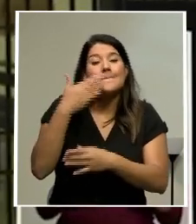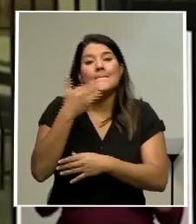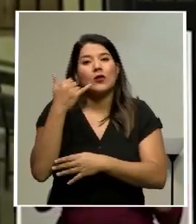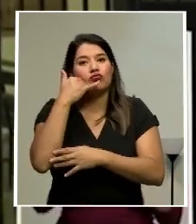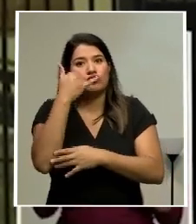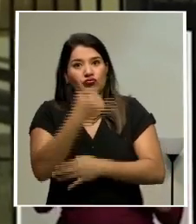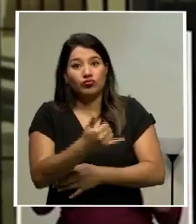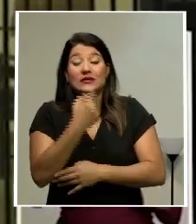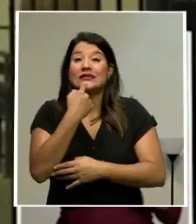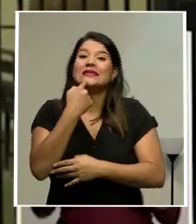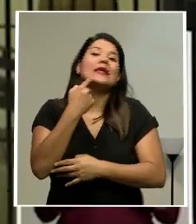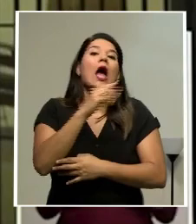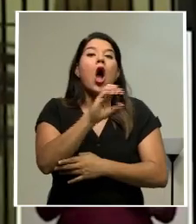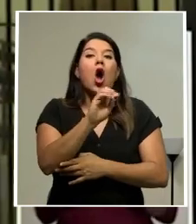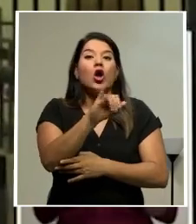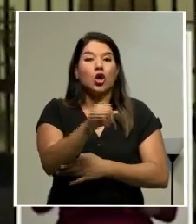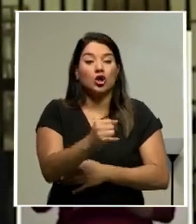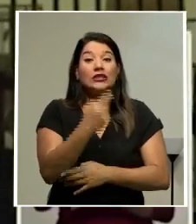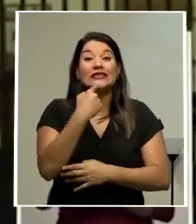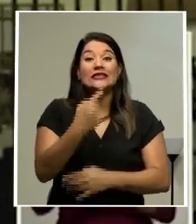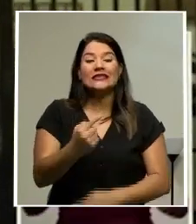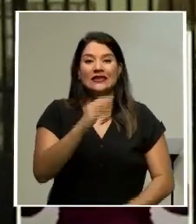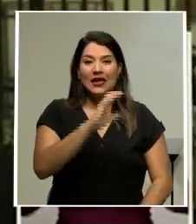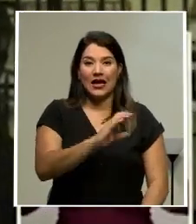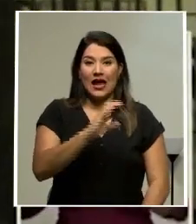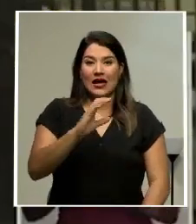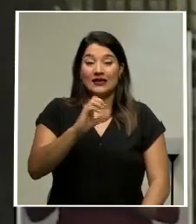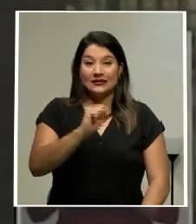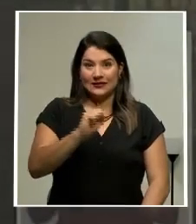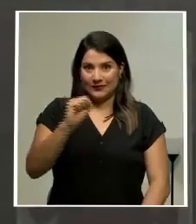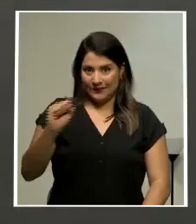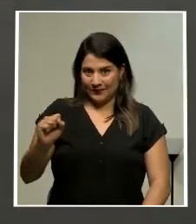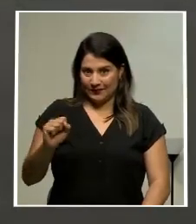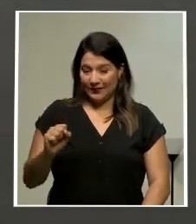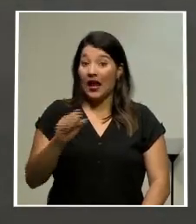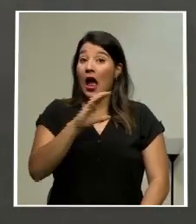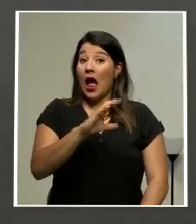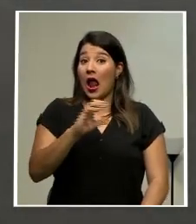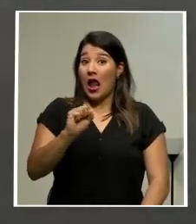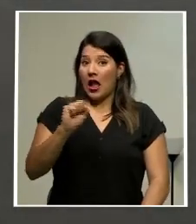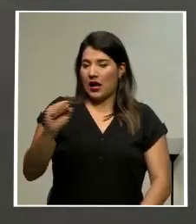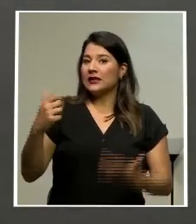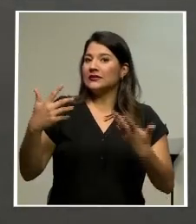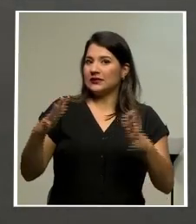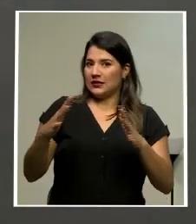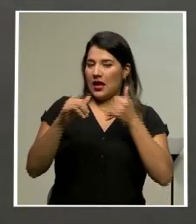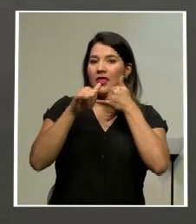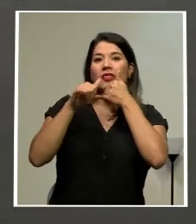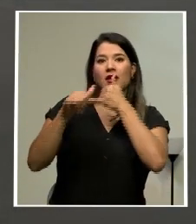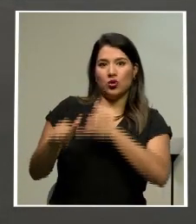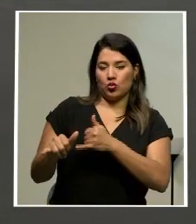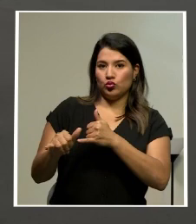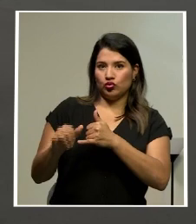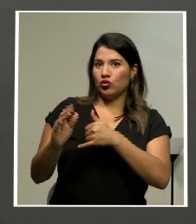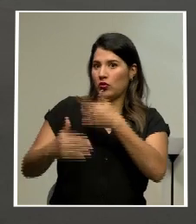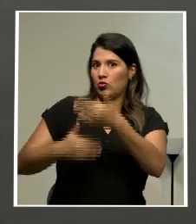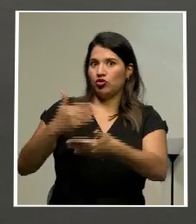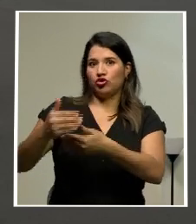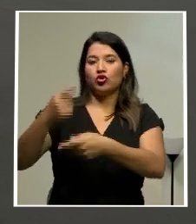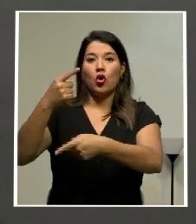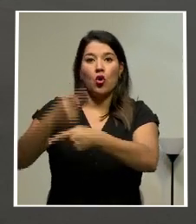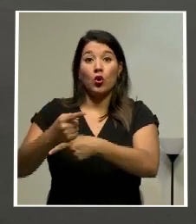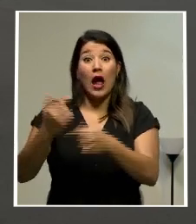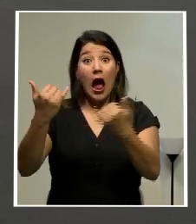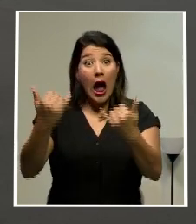escrita, la Caja Costalicense del Seguro Social señaló, la Caja procedió a presentar la denuncia según lo que correspondía. En este